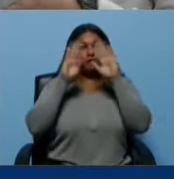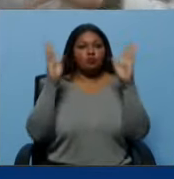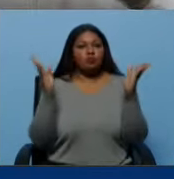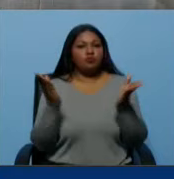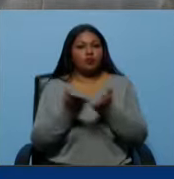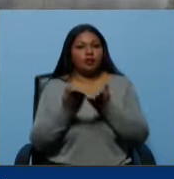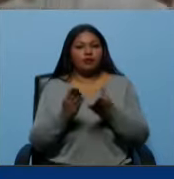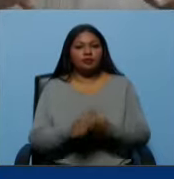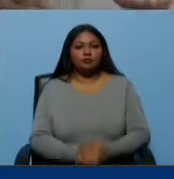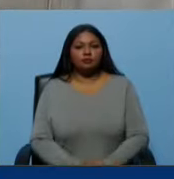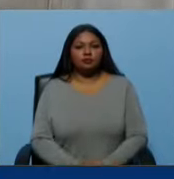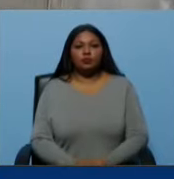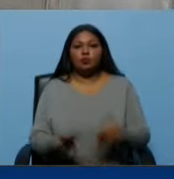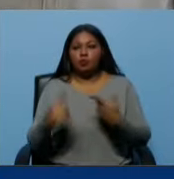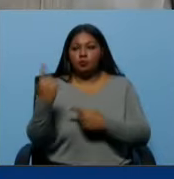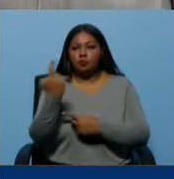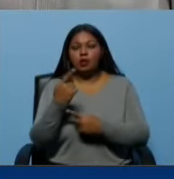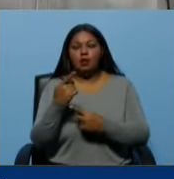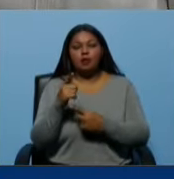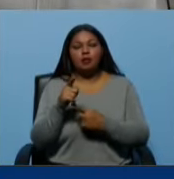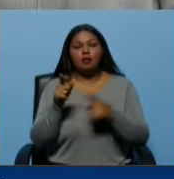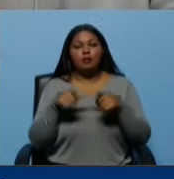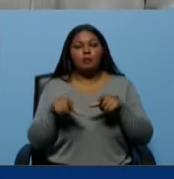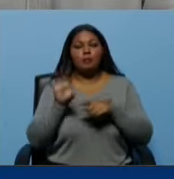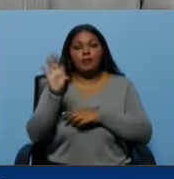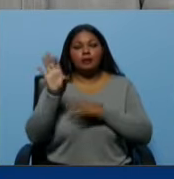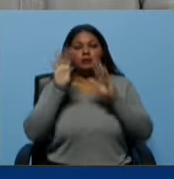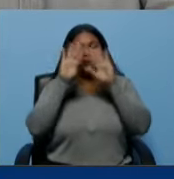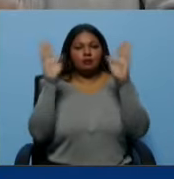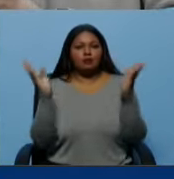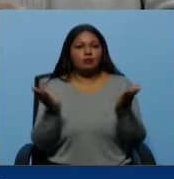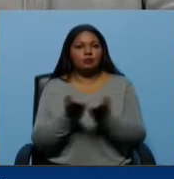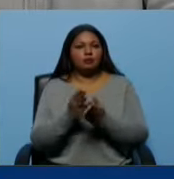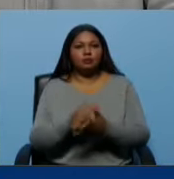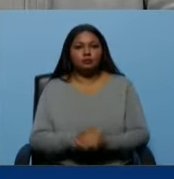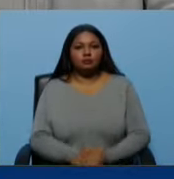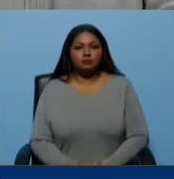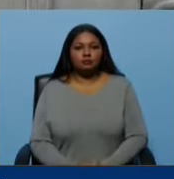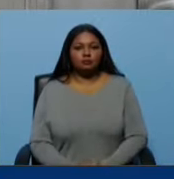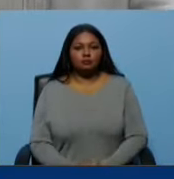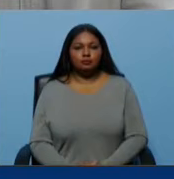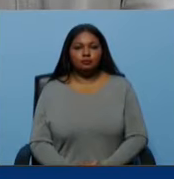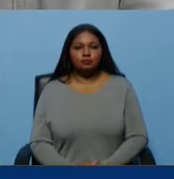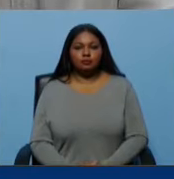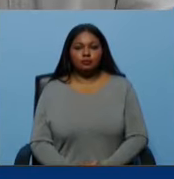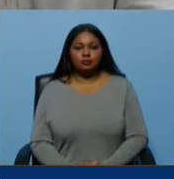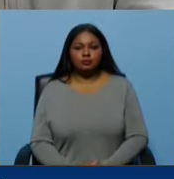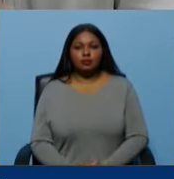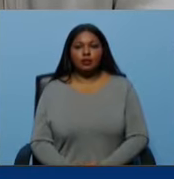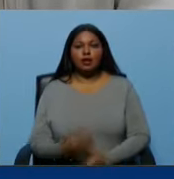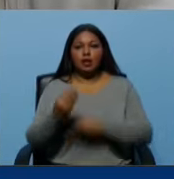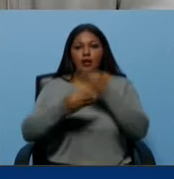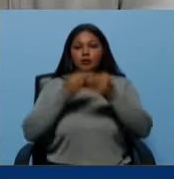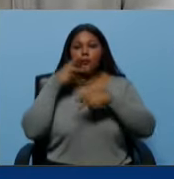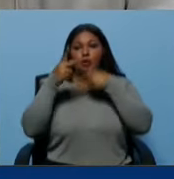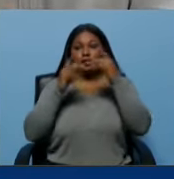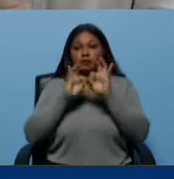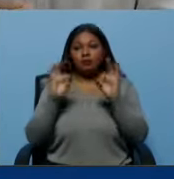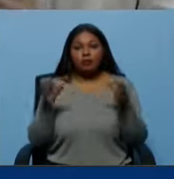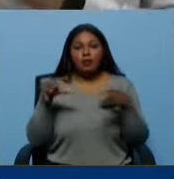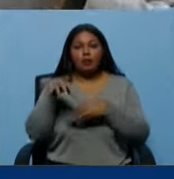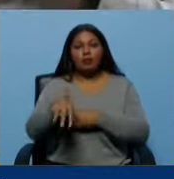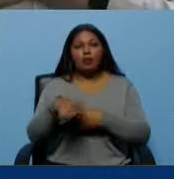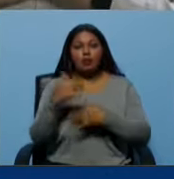en el cual los principales países del mundo están legislando y están haciendo políticas ejecutivas desde sus estados